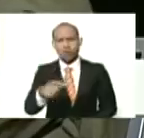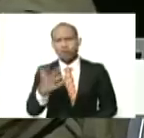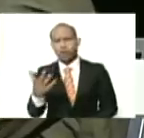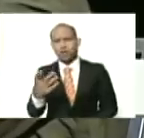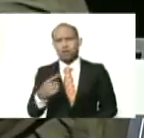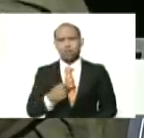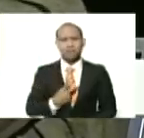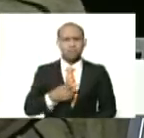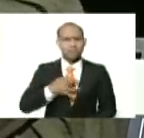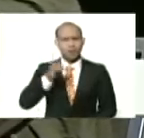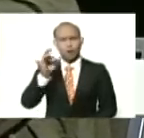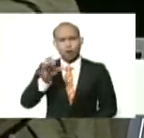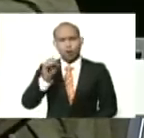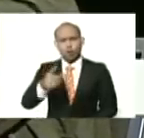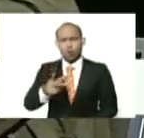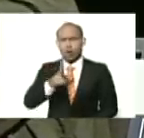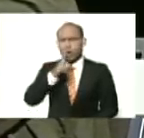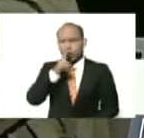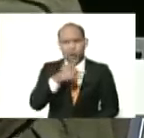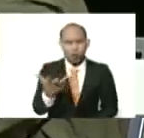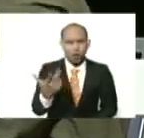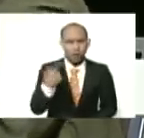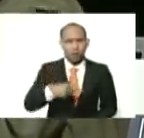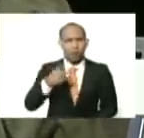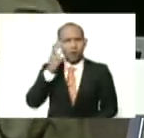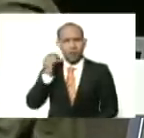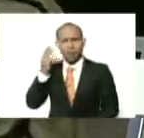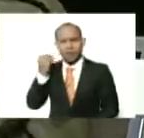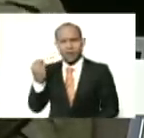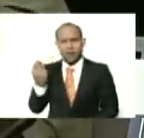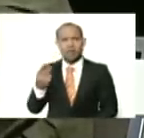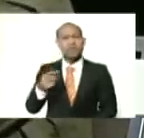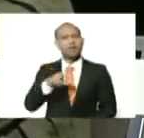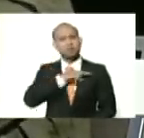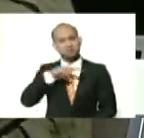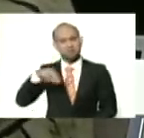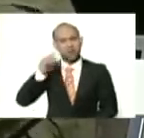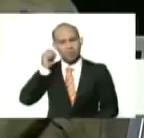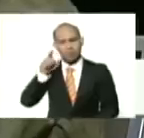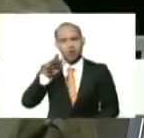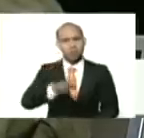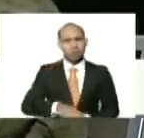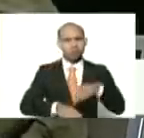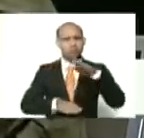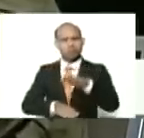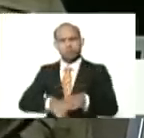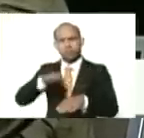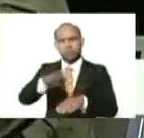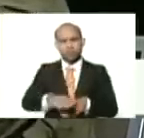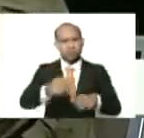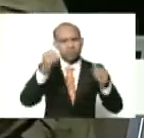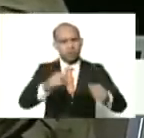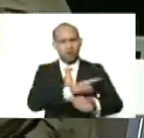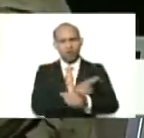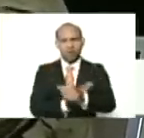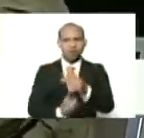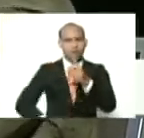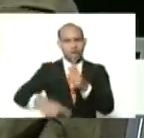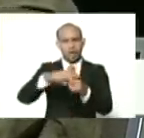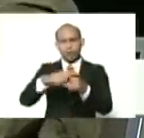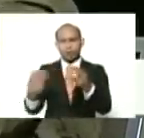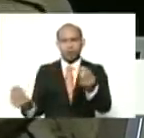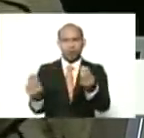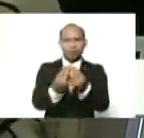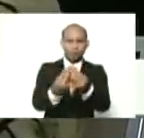dolor, más terrible, que uno puede experimentar, lo que hizo, fue avanzar, con mayor fuerza, y sumar, a quienes también,